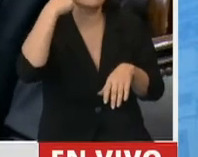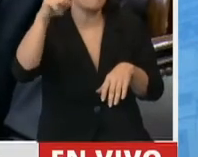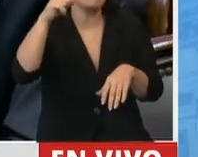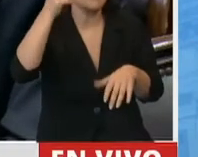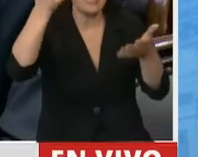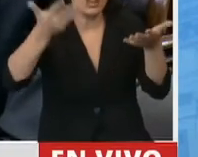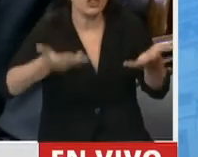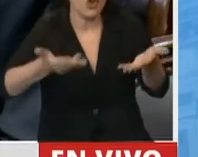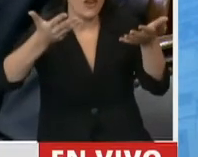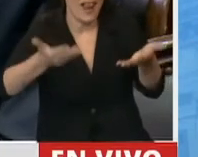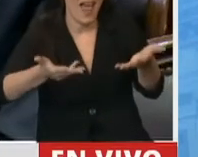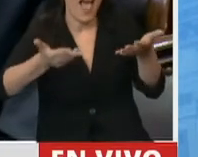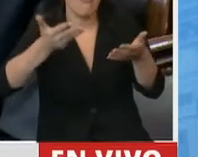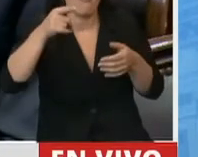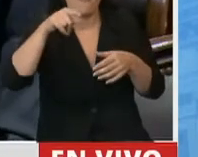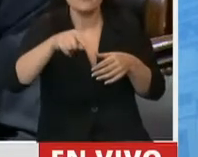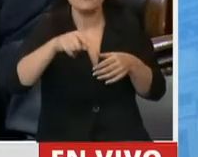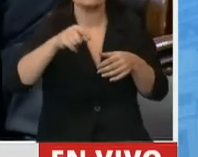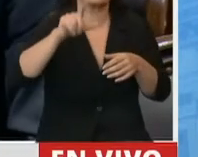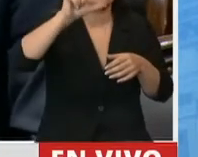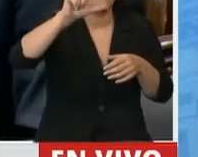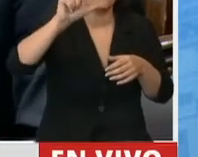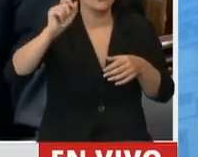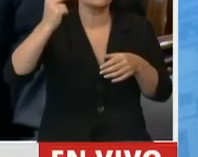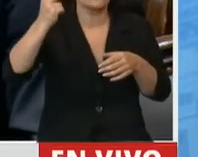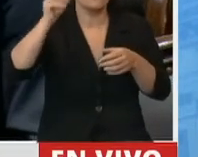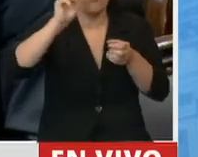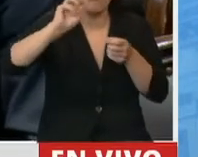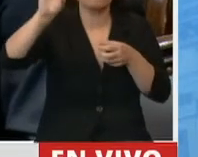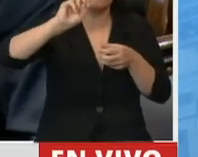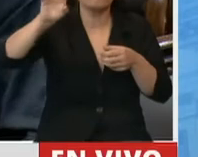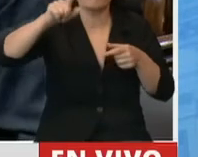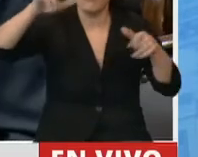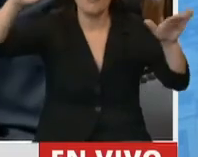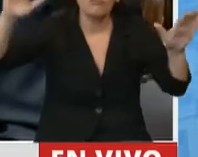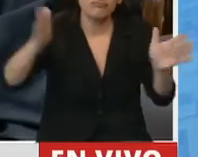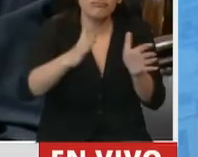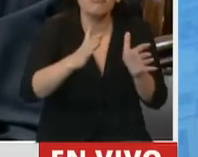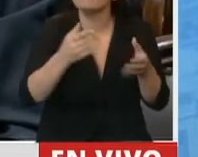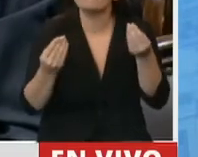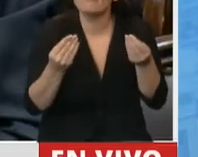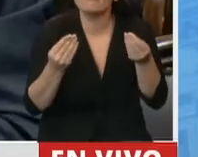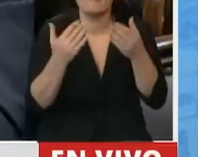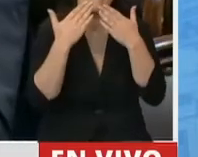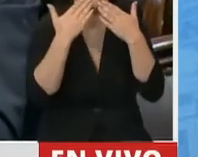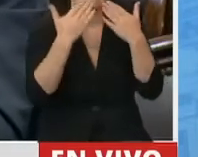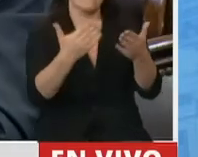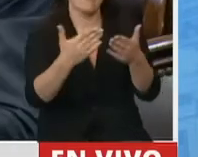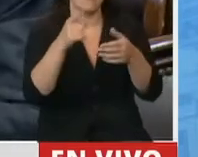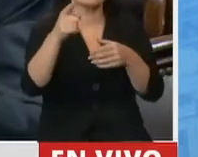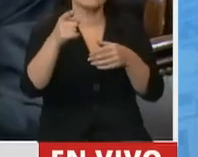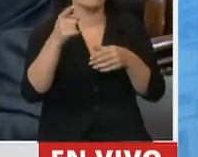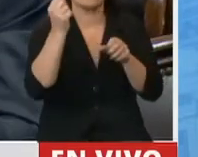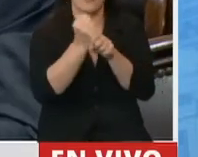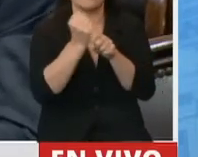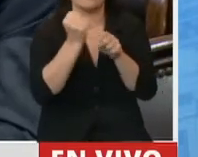toneladas sus emisiones de dióxido de carbono debido al empleo presidente de la modalidad